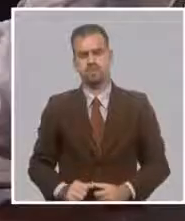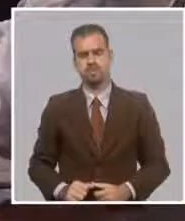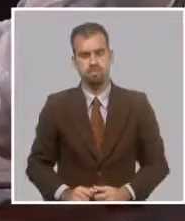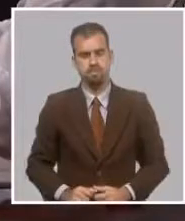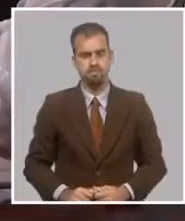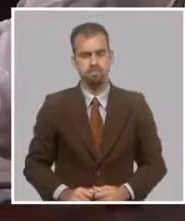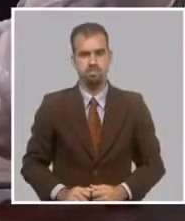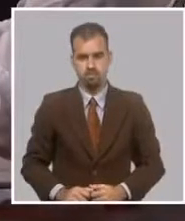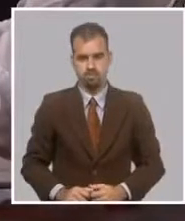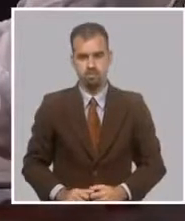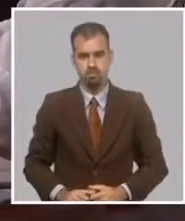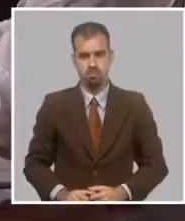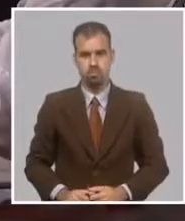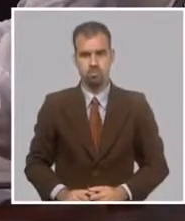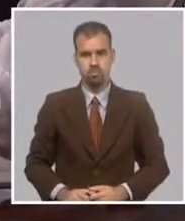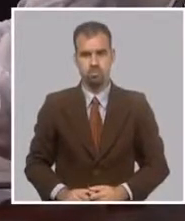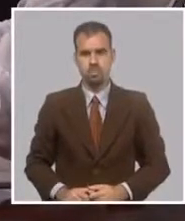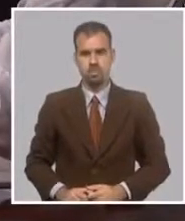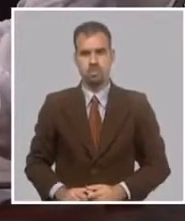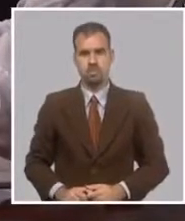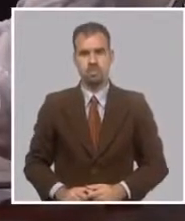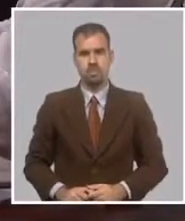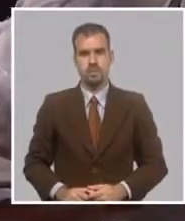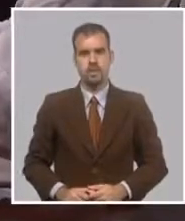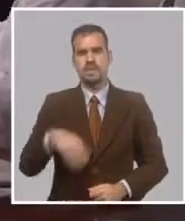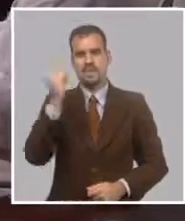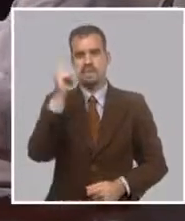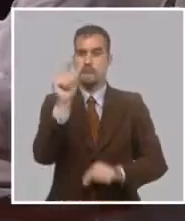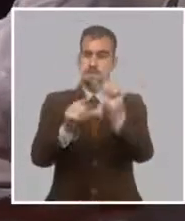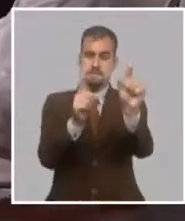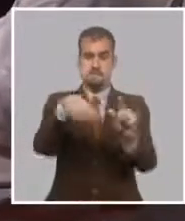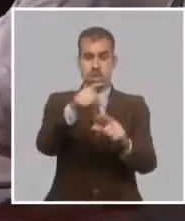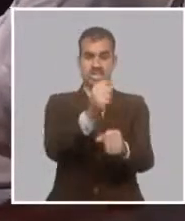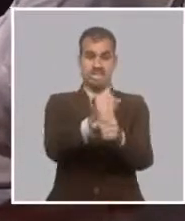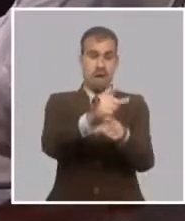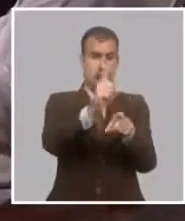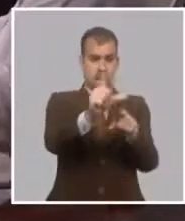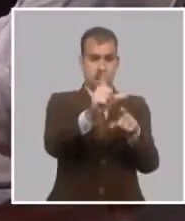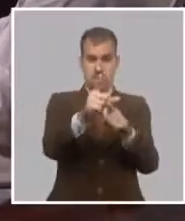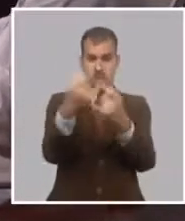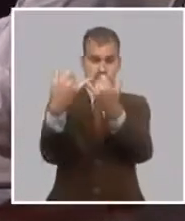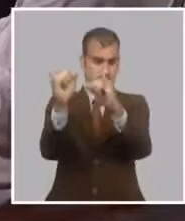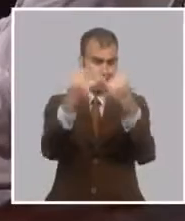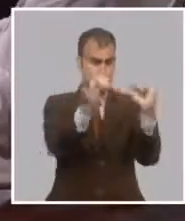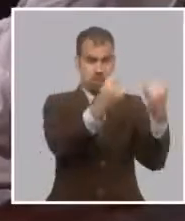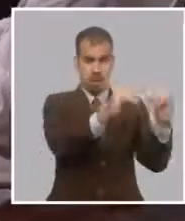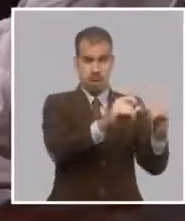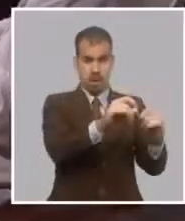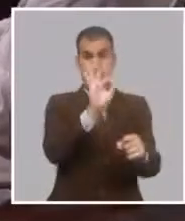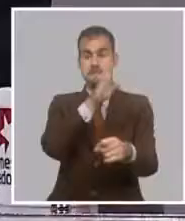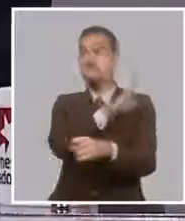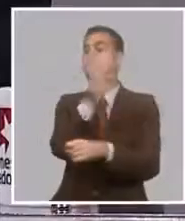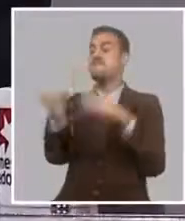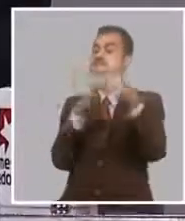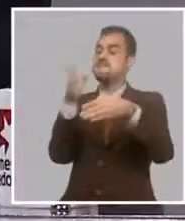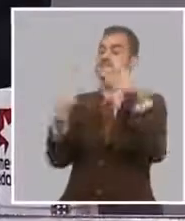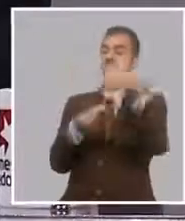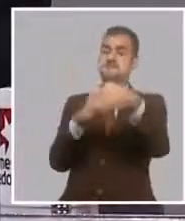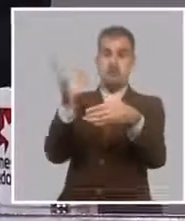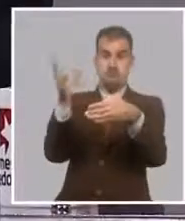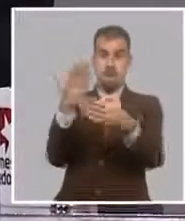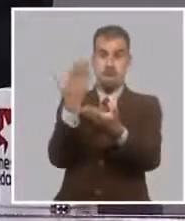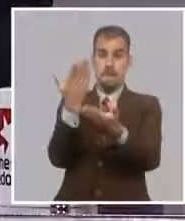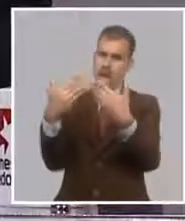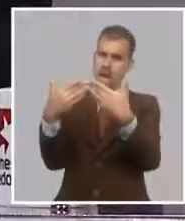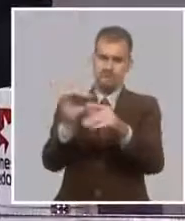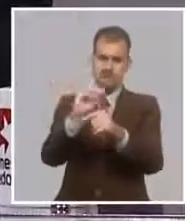en la medida que los productores individuales se vayan bancarizando y vayan abriendo cuentas en los bancos, pues ese flujo se puede